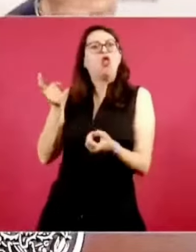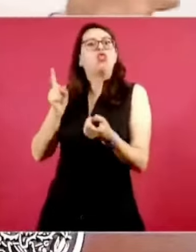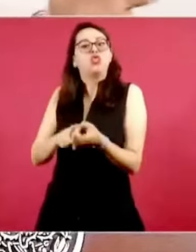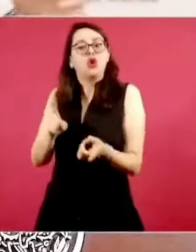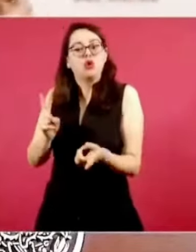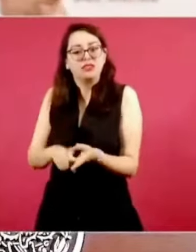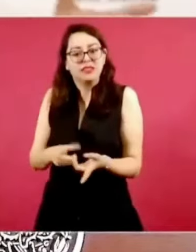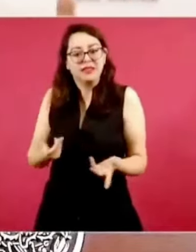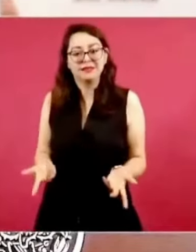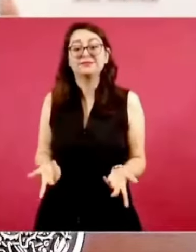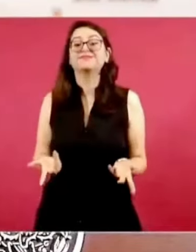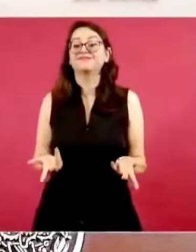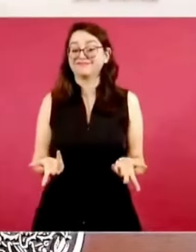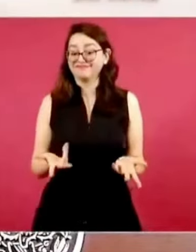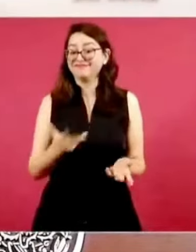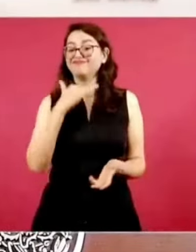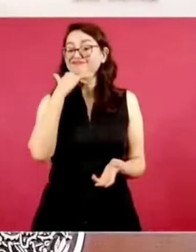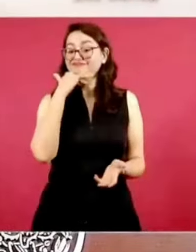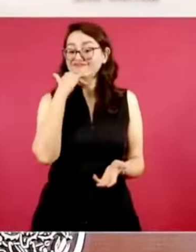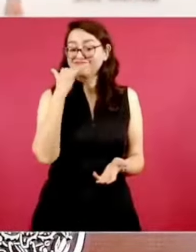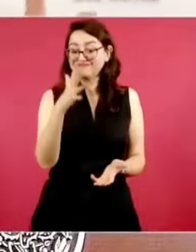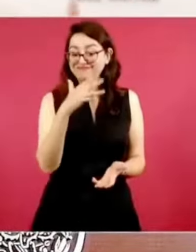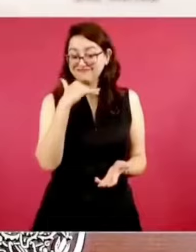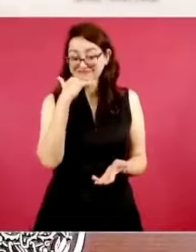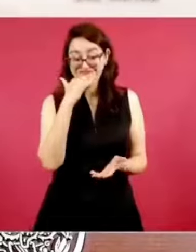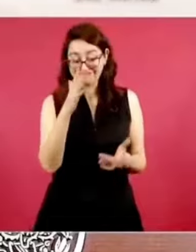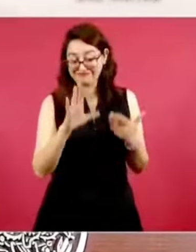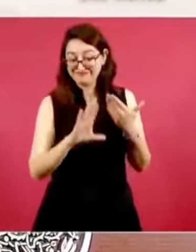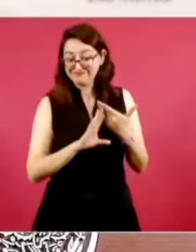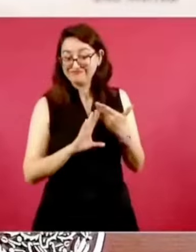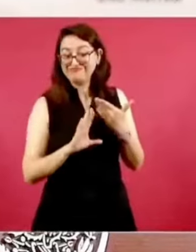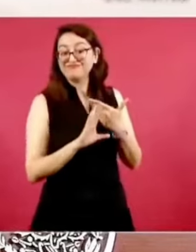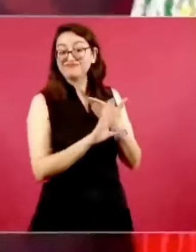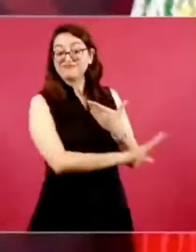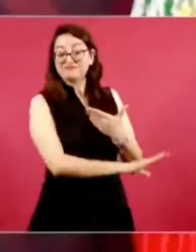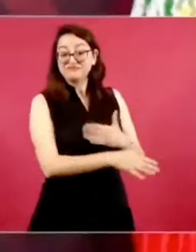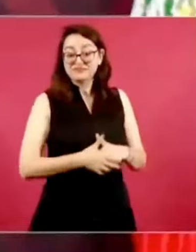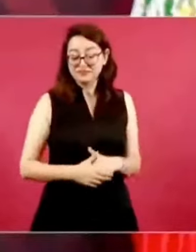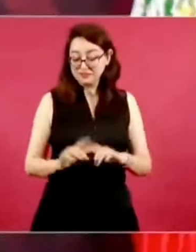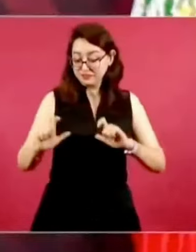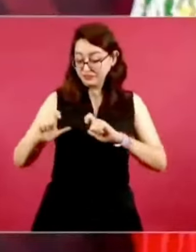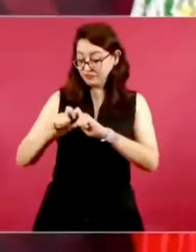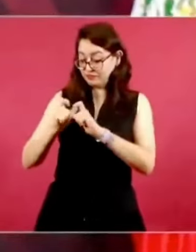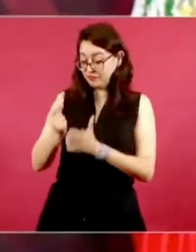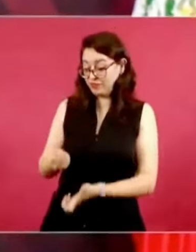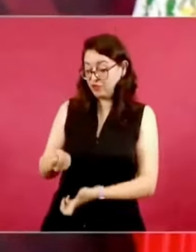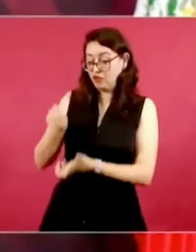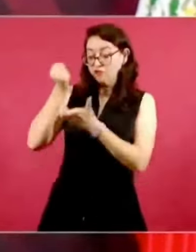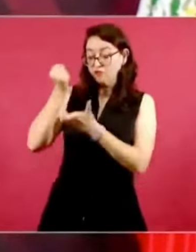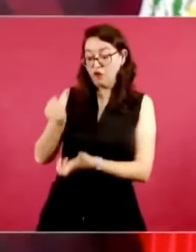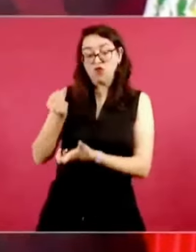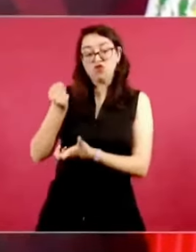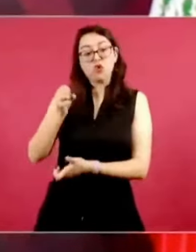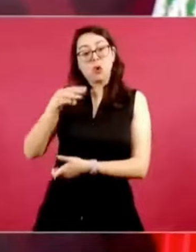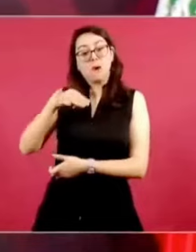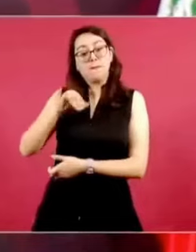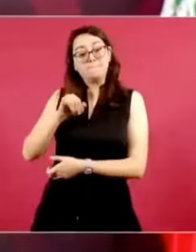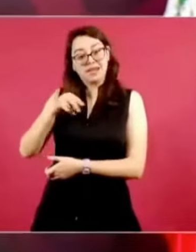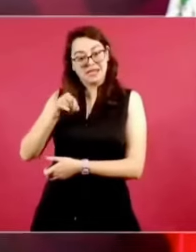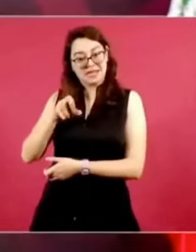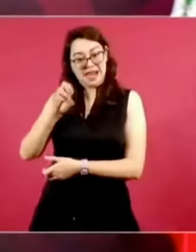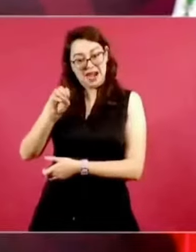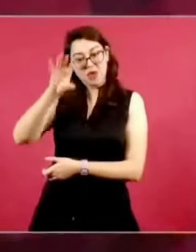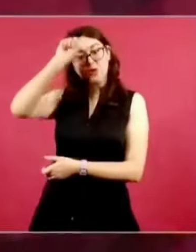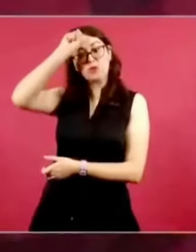supuestamente para beneficio en estados, en municipios, y en la mayoría de los casos